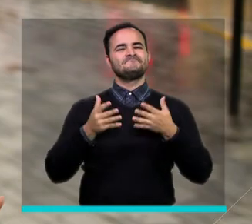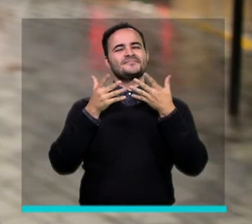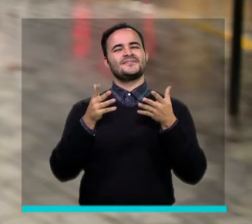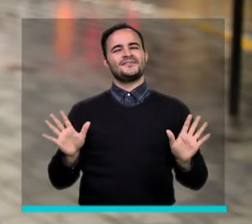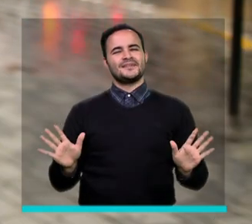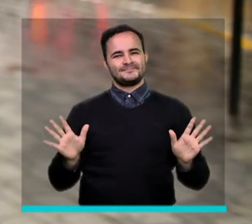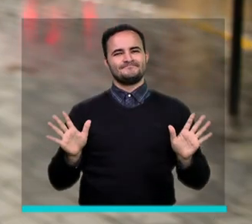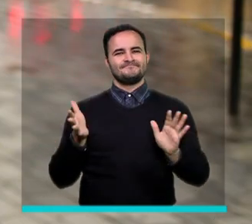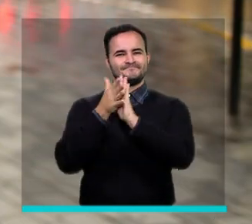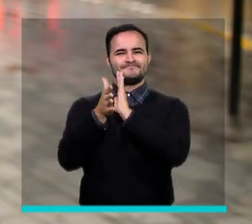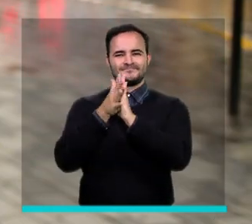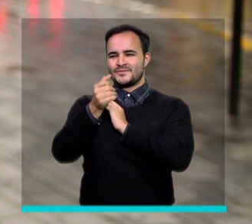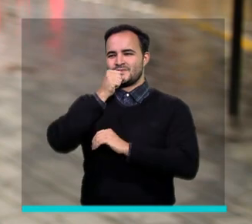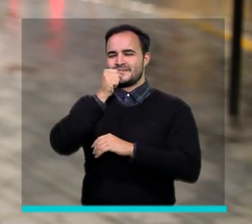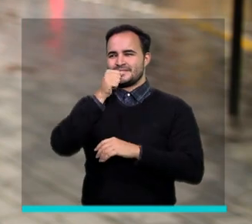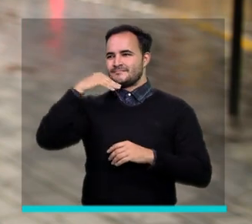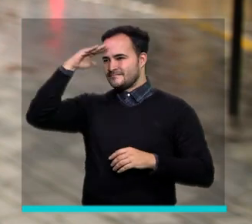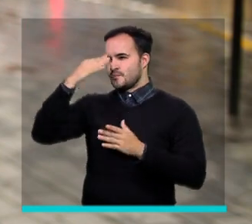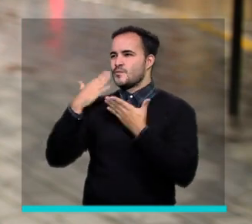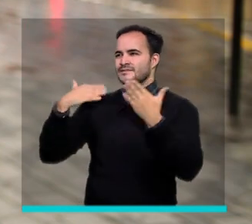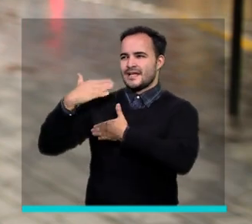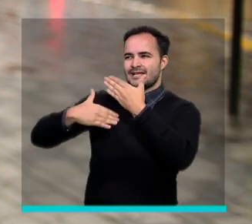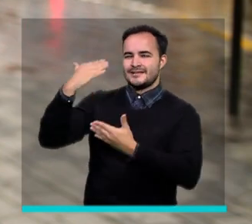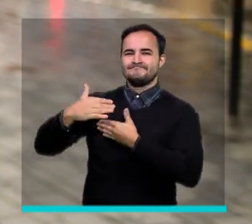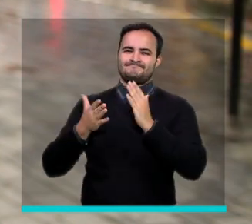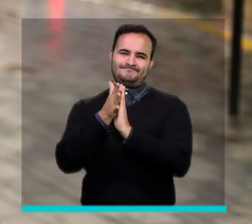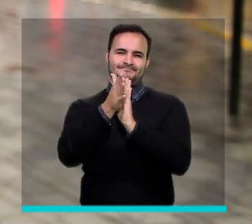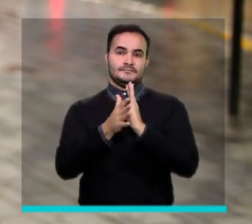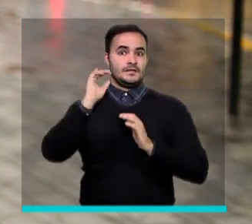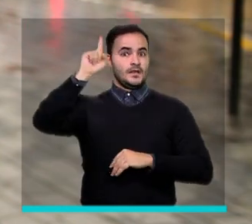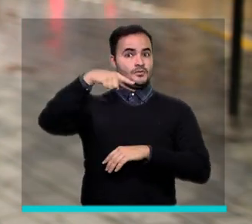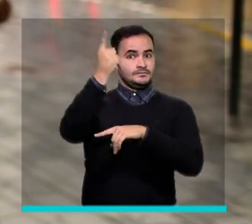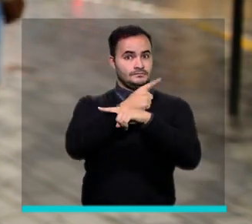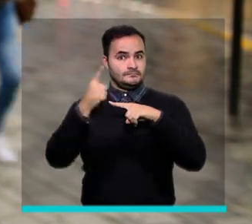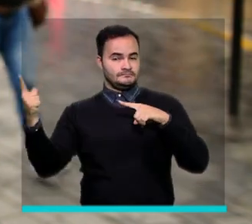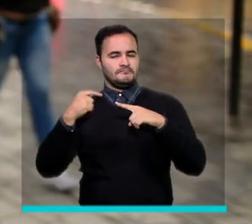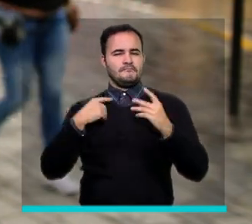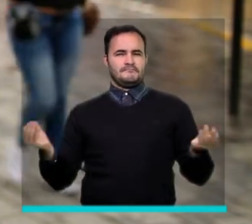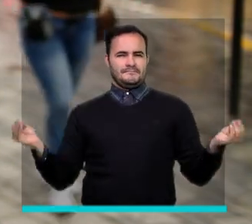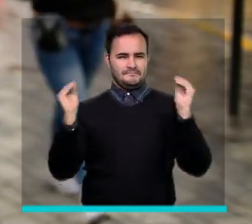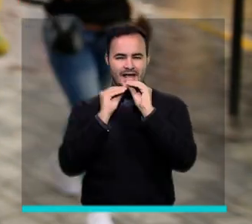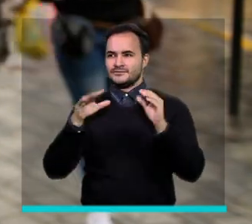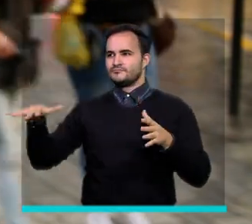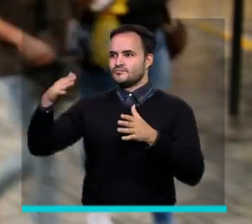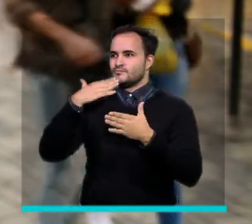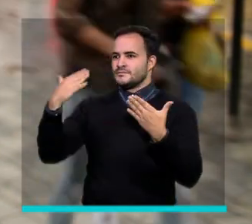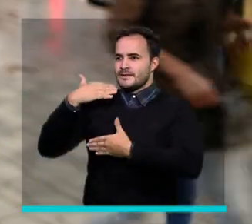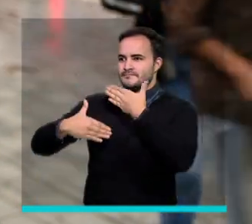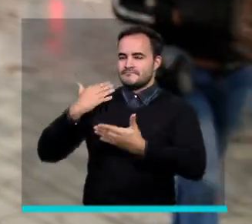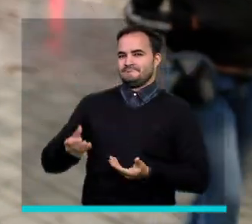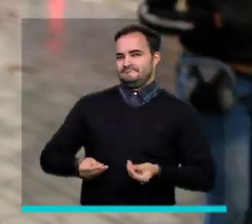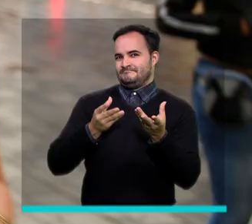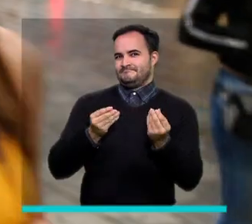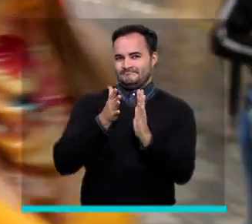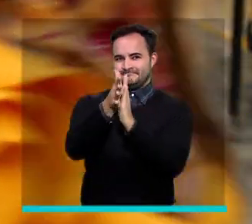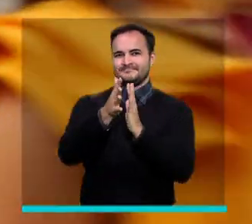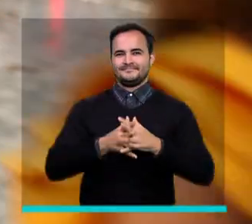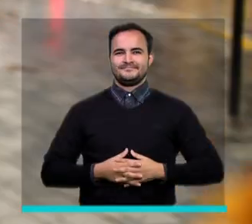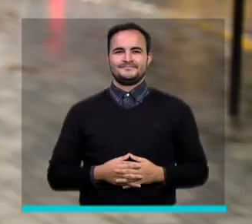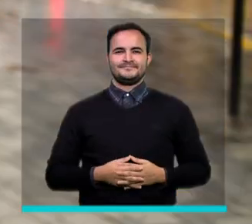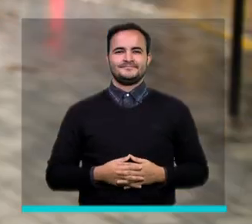Terminamos otra emisión de Medellín Conecta TV. Nos encontramos la próxima semana con más noticias e historias de Medellín Futuro.